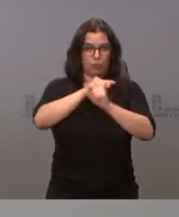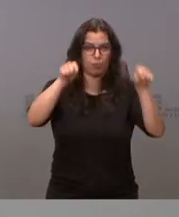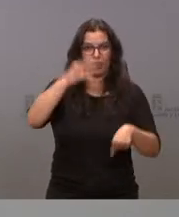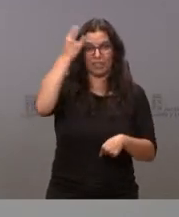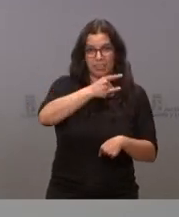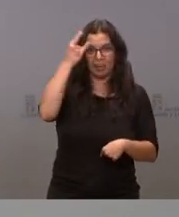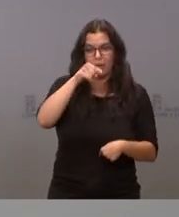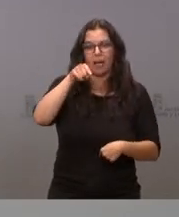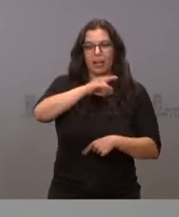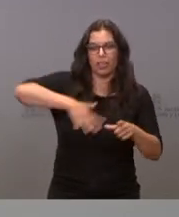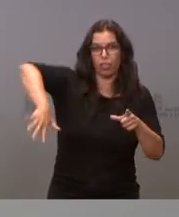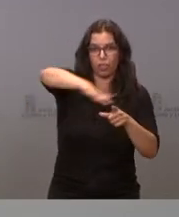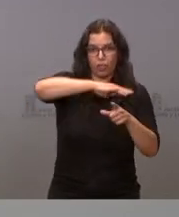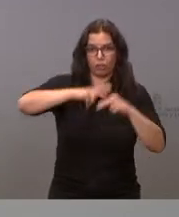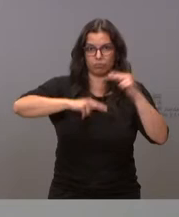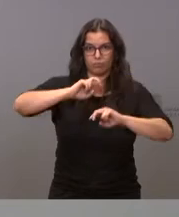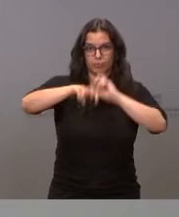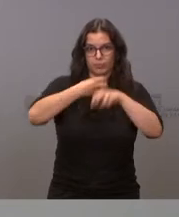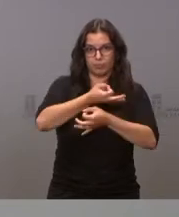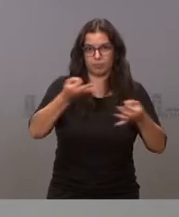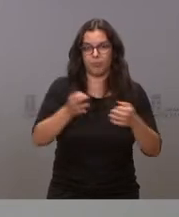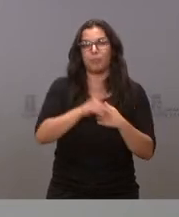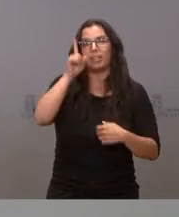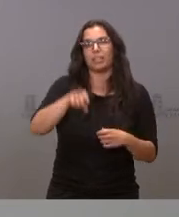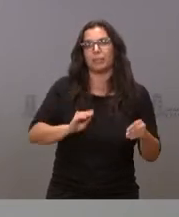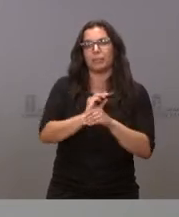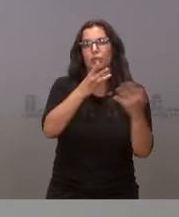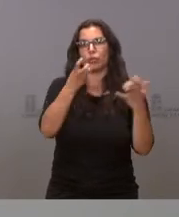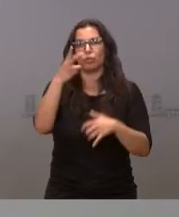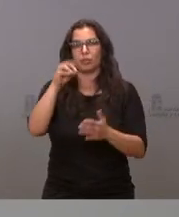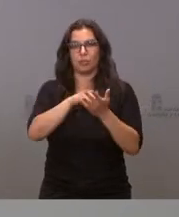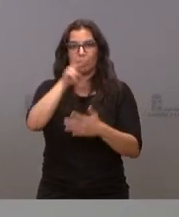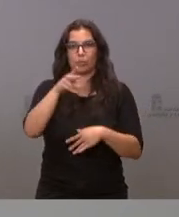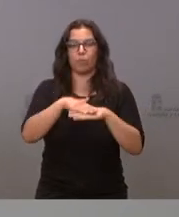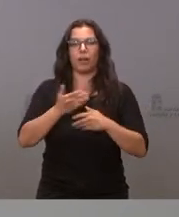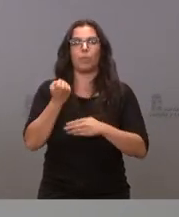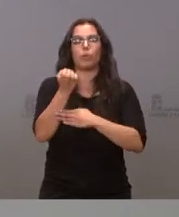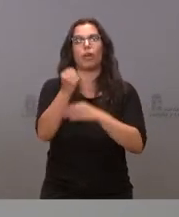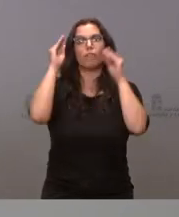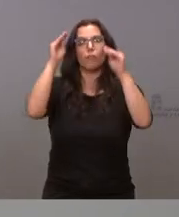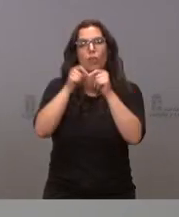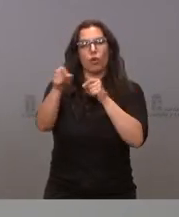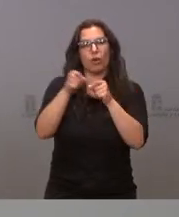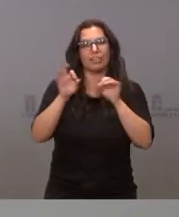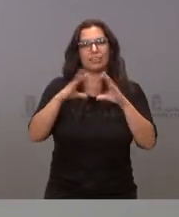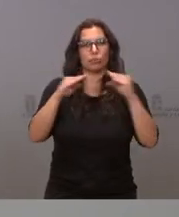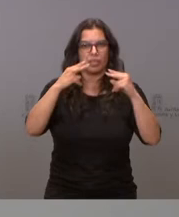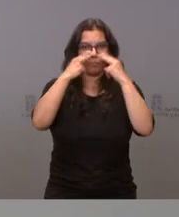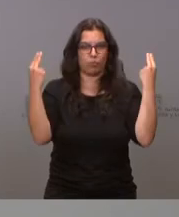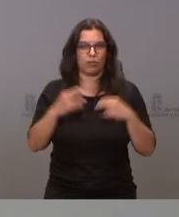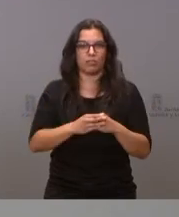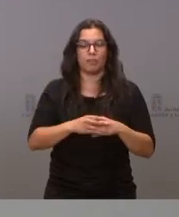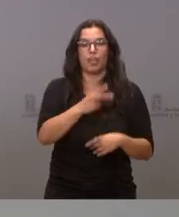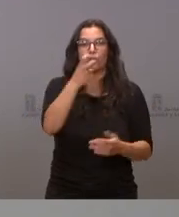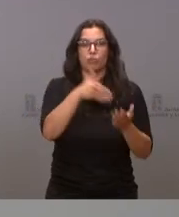ámbito universitario también, se invierte 820.000 euros para apoyar la formación online de las universidades públicas. Más